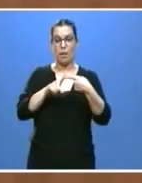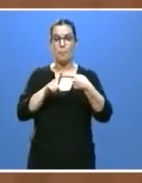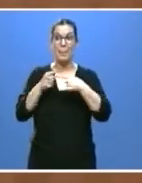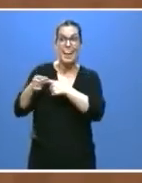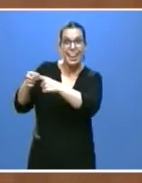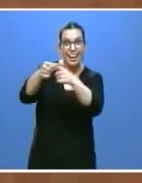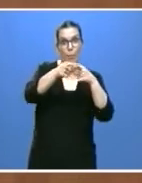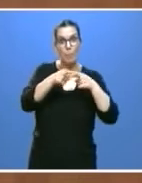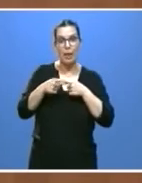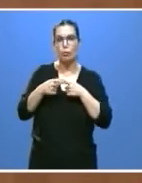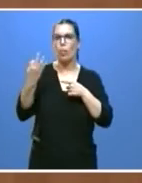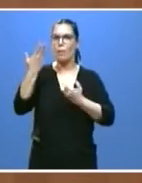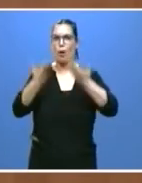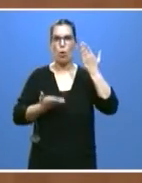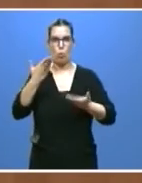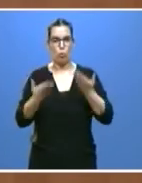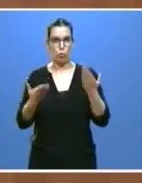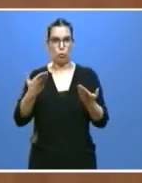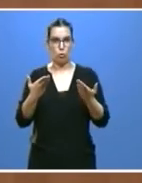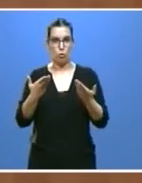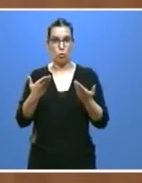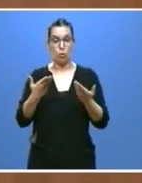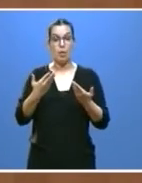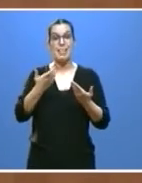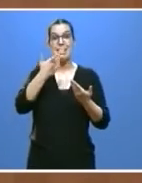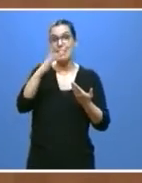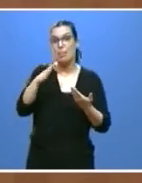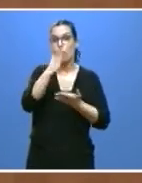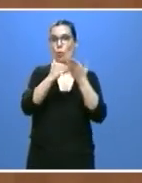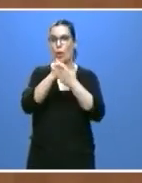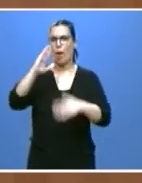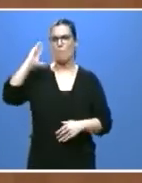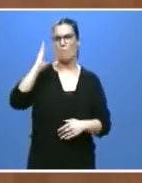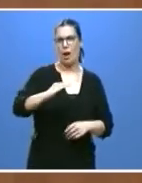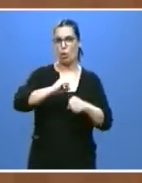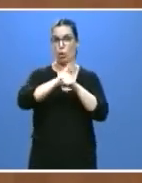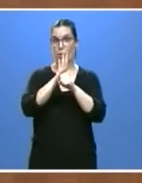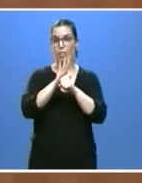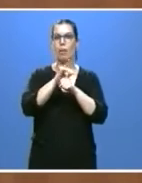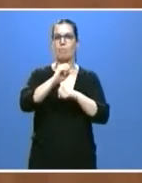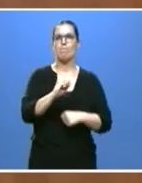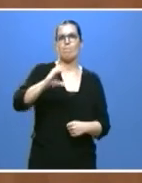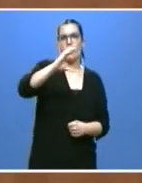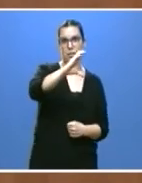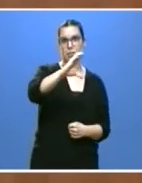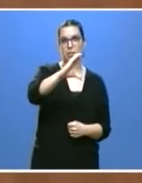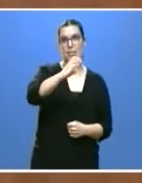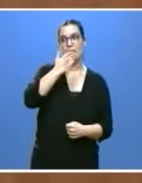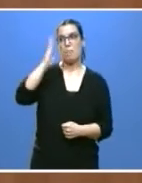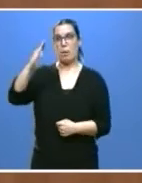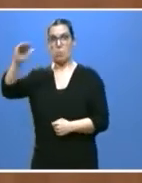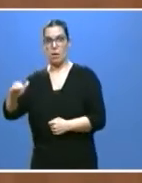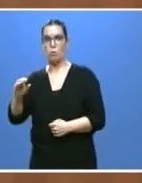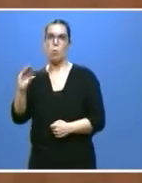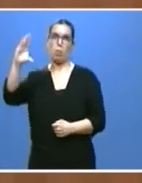debe atender de forma justa a las comunidades más castigadas por la pandemia y los costes reales que ha supuesto que